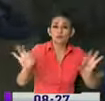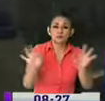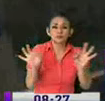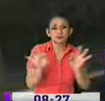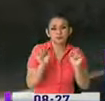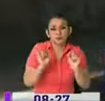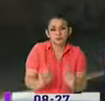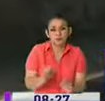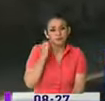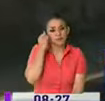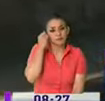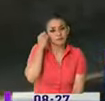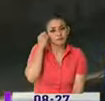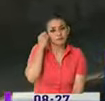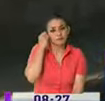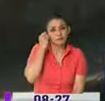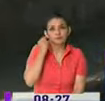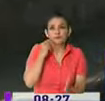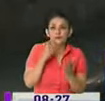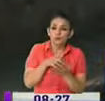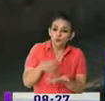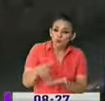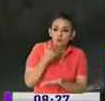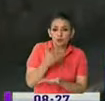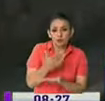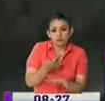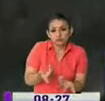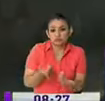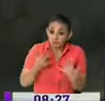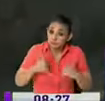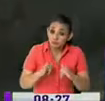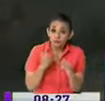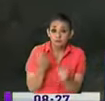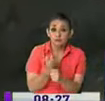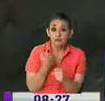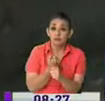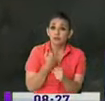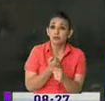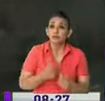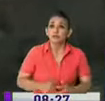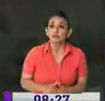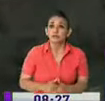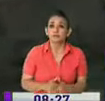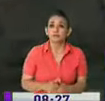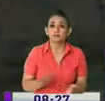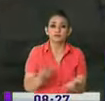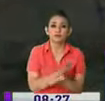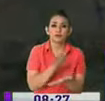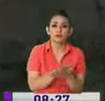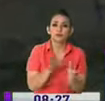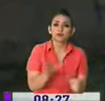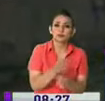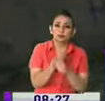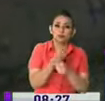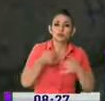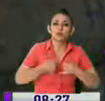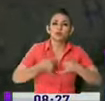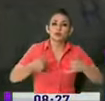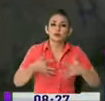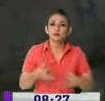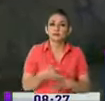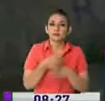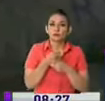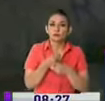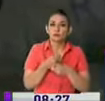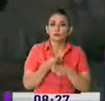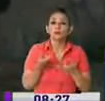sospechosas en este sector. Igualmente estamos trabajando con lo que es escuelas seguras, locales seguros, igualmente